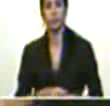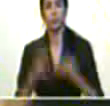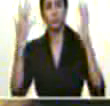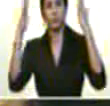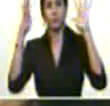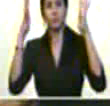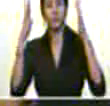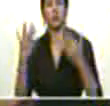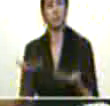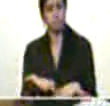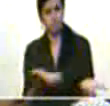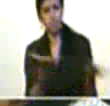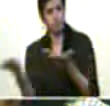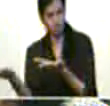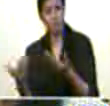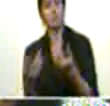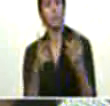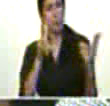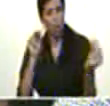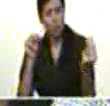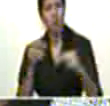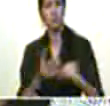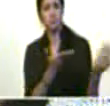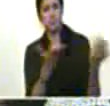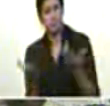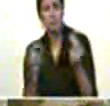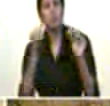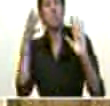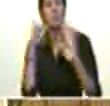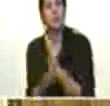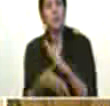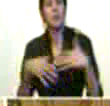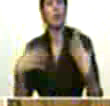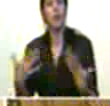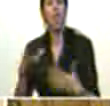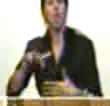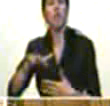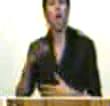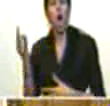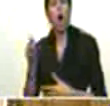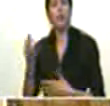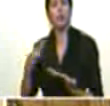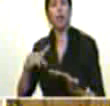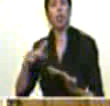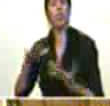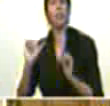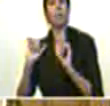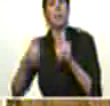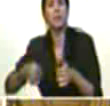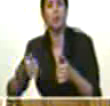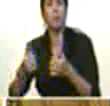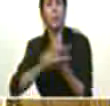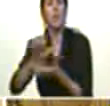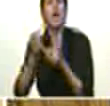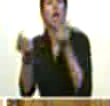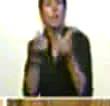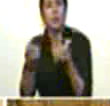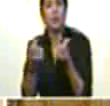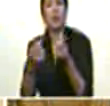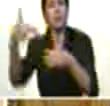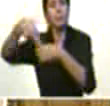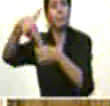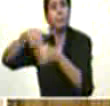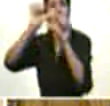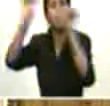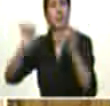vamos a hablar de la naturaleza real de la crisis económica del modelo rentista petrolero vamos a hablar de las